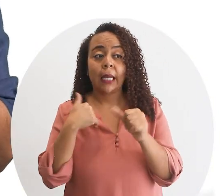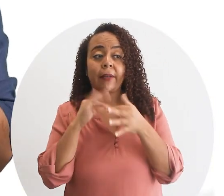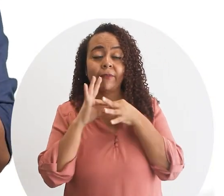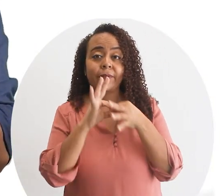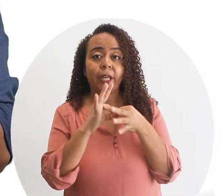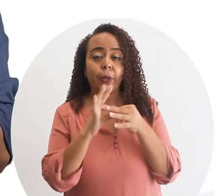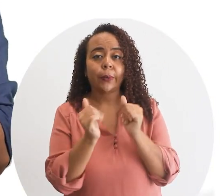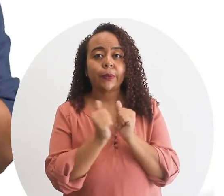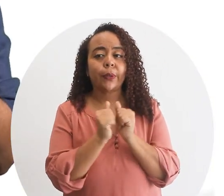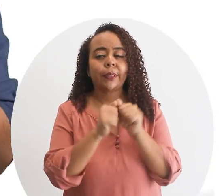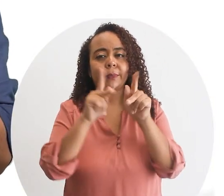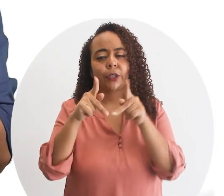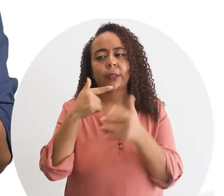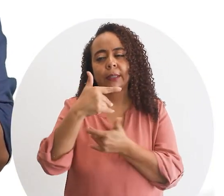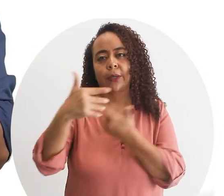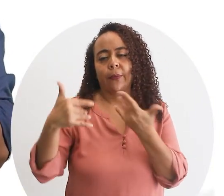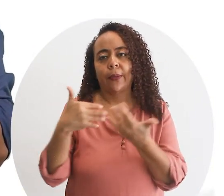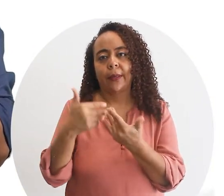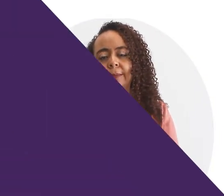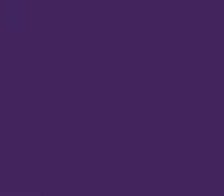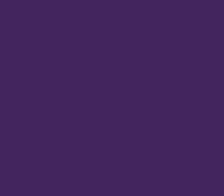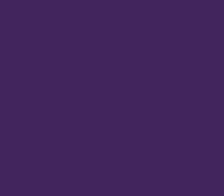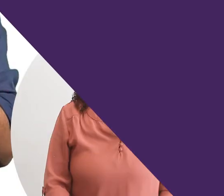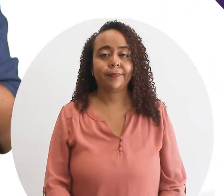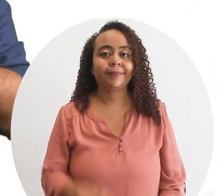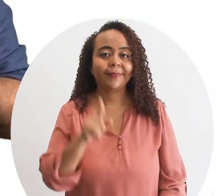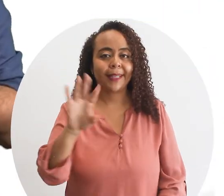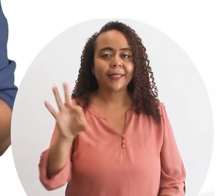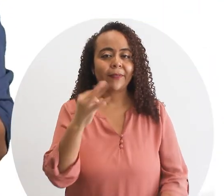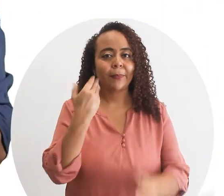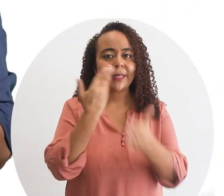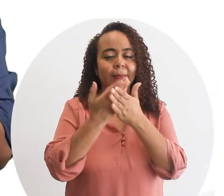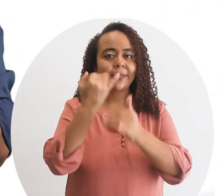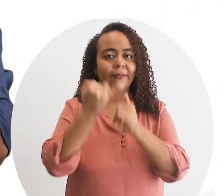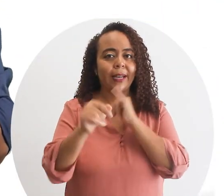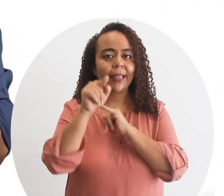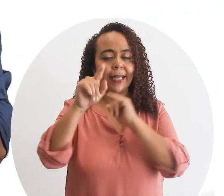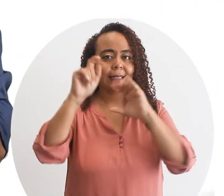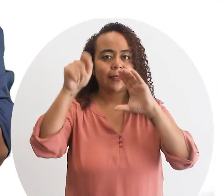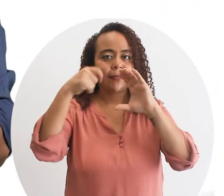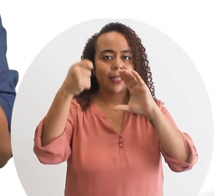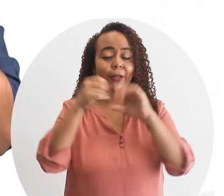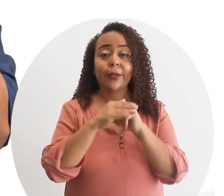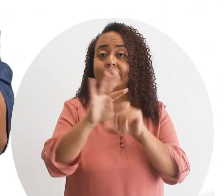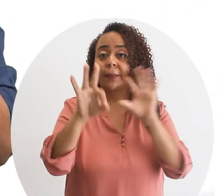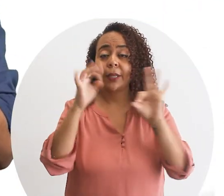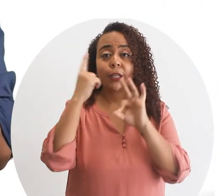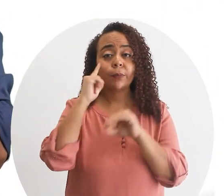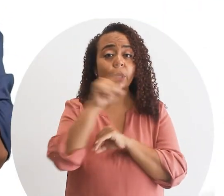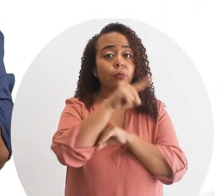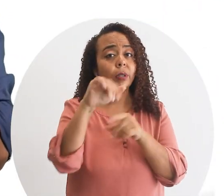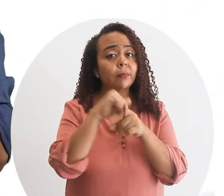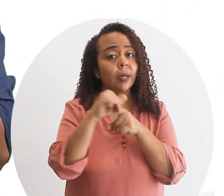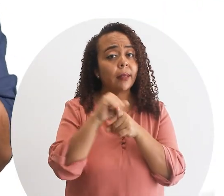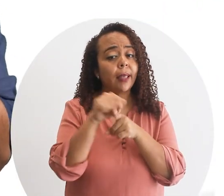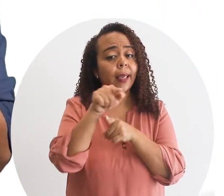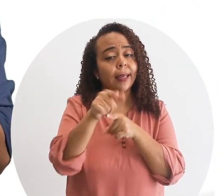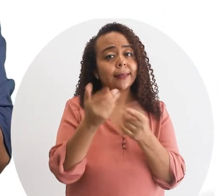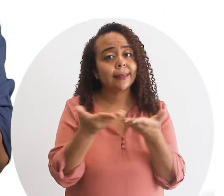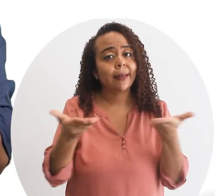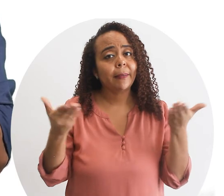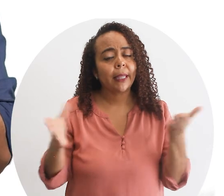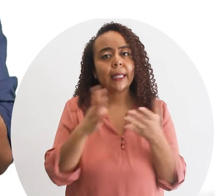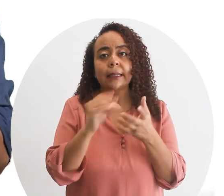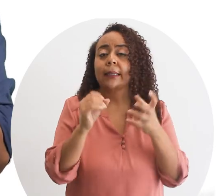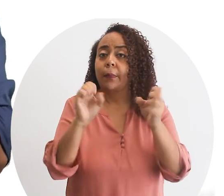tiene vínculos asertivos con quienes le rodean de esta forma llegamos al final de este vídeo las invitamos a que pongan en práctica estas